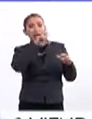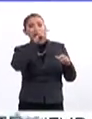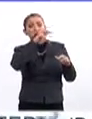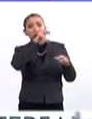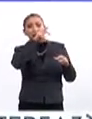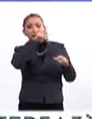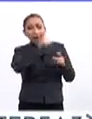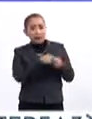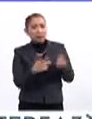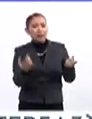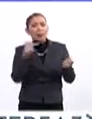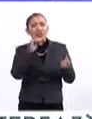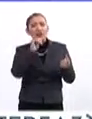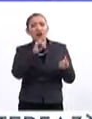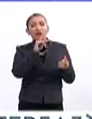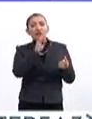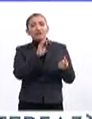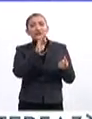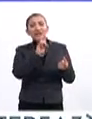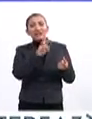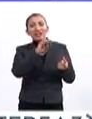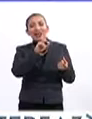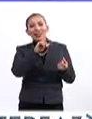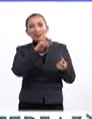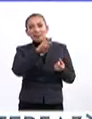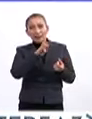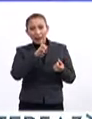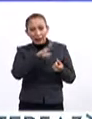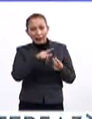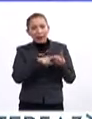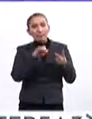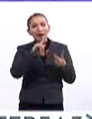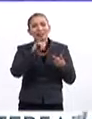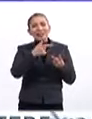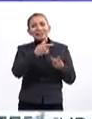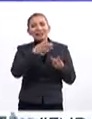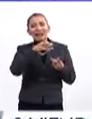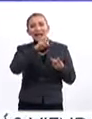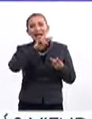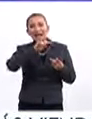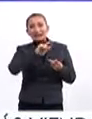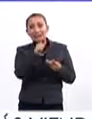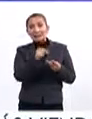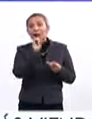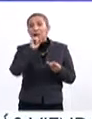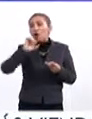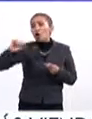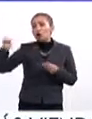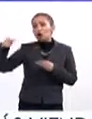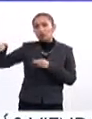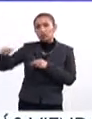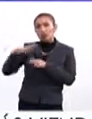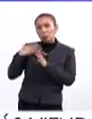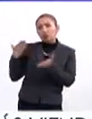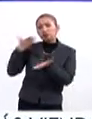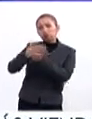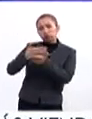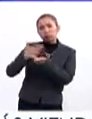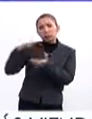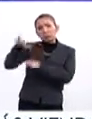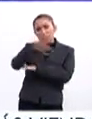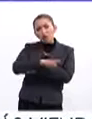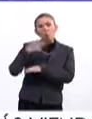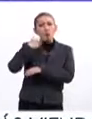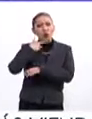Luis Cuevas, Pedro Friedeberg, también Matías Geritz, sino también algunos otros que fueron partícipes dentro